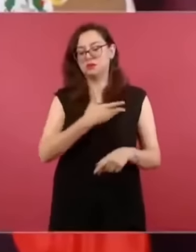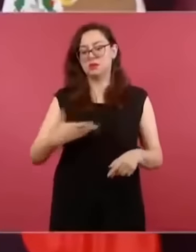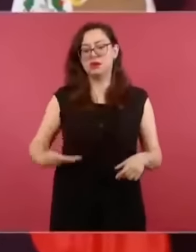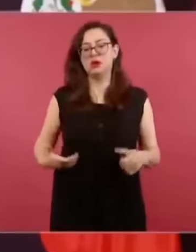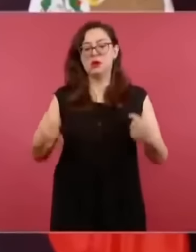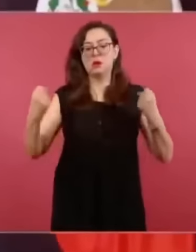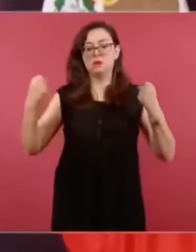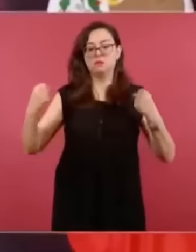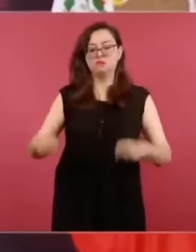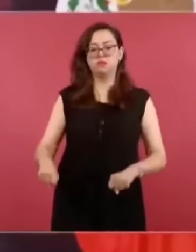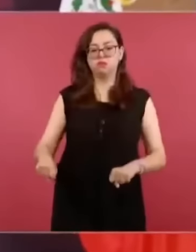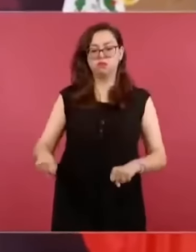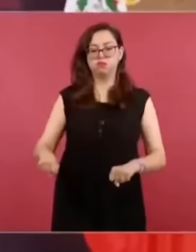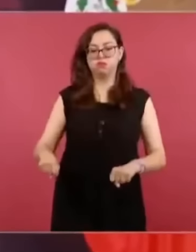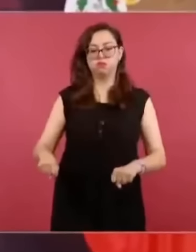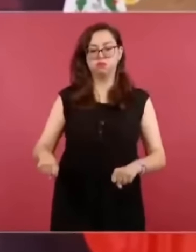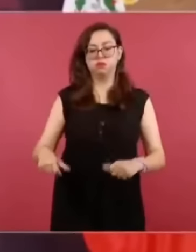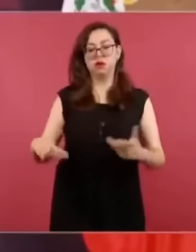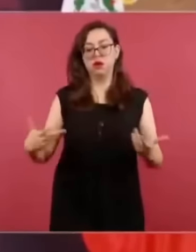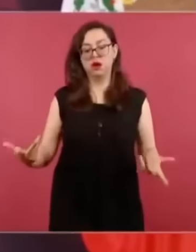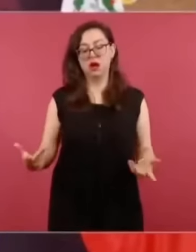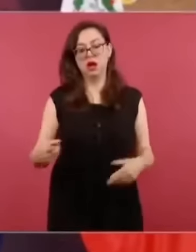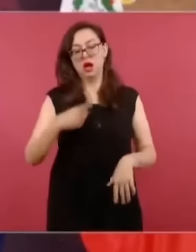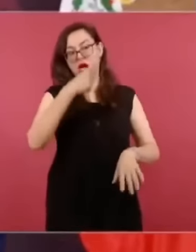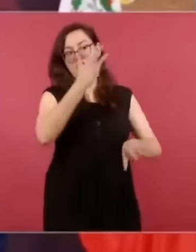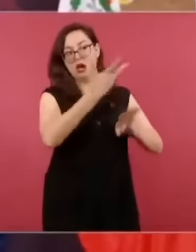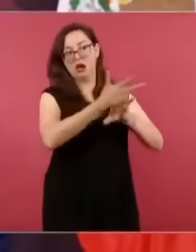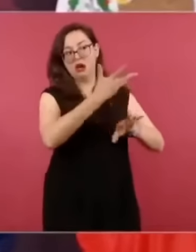te lo atribuyen a un presidente de Estados Unidos pero no